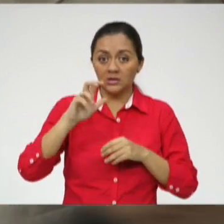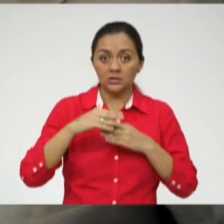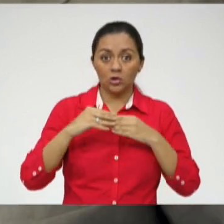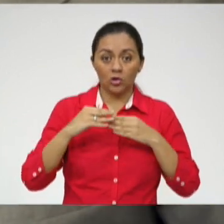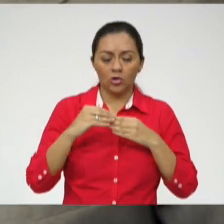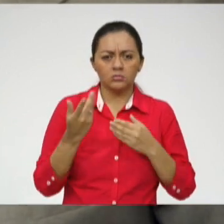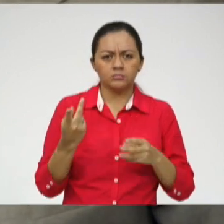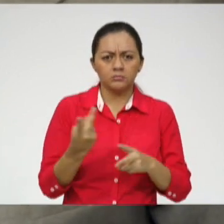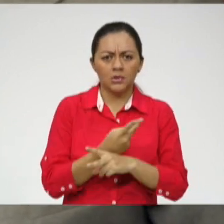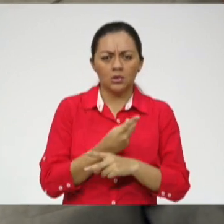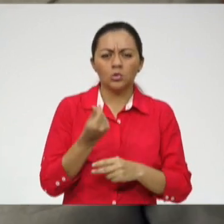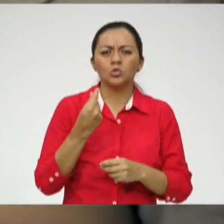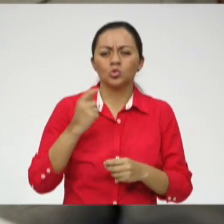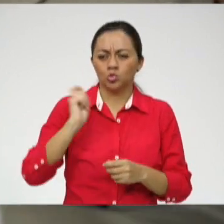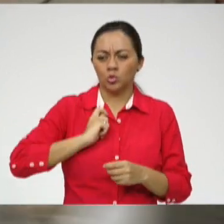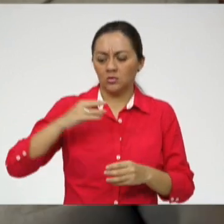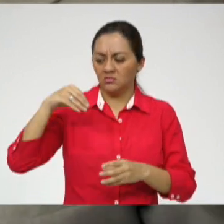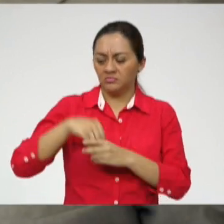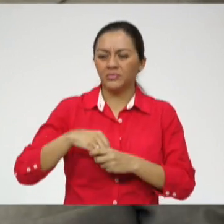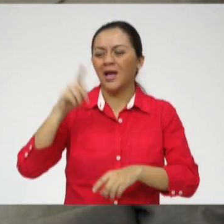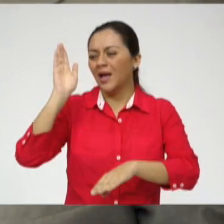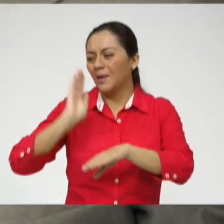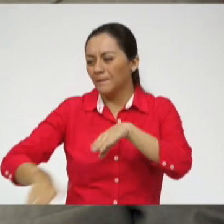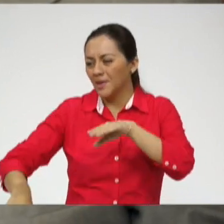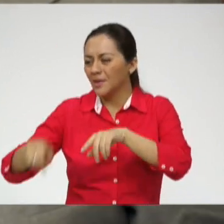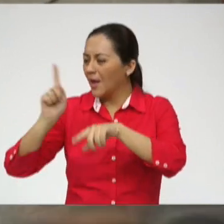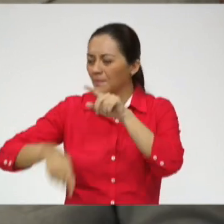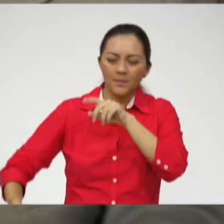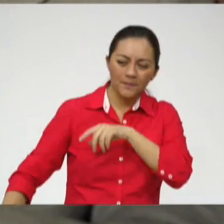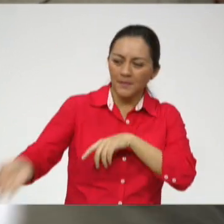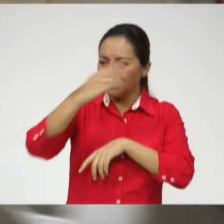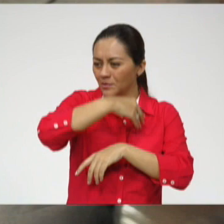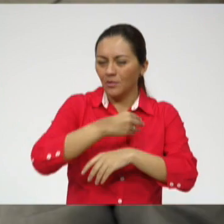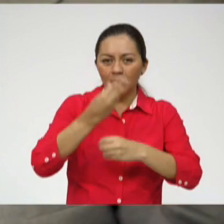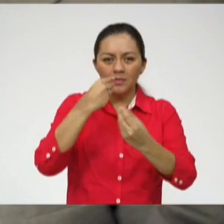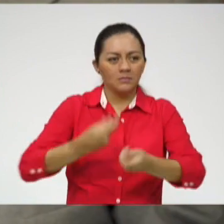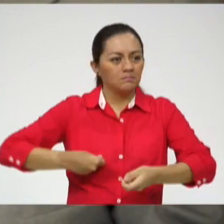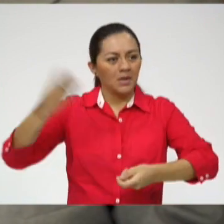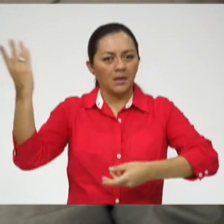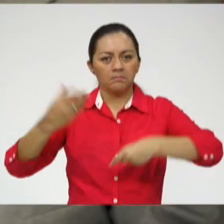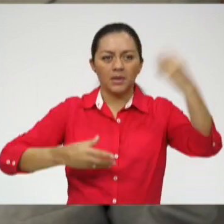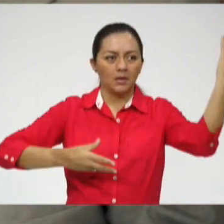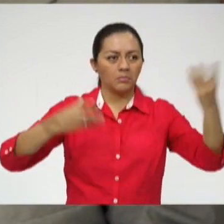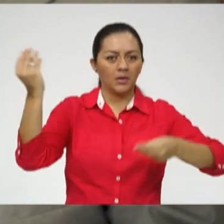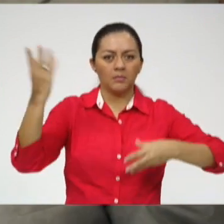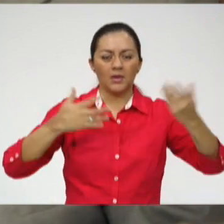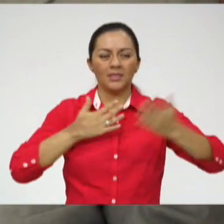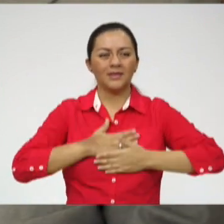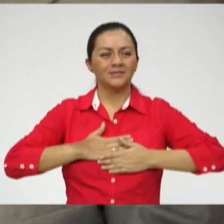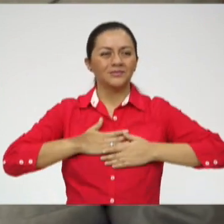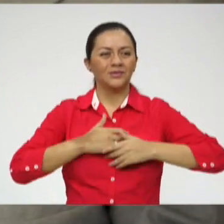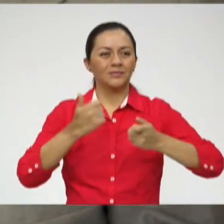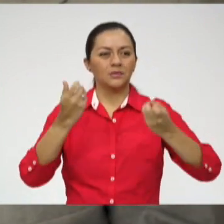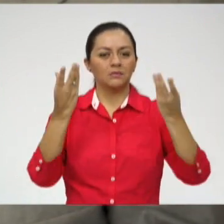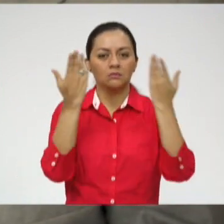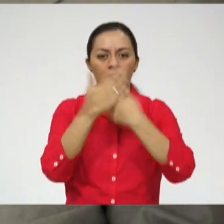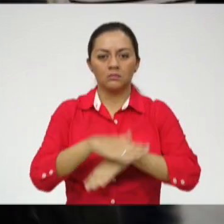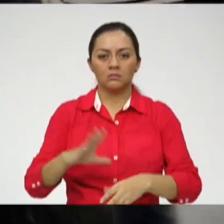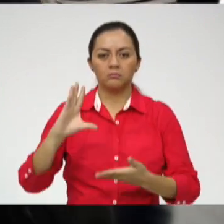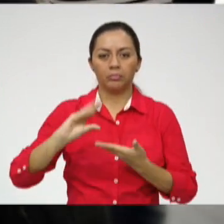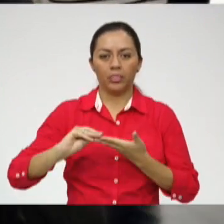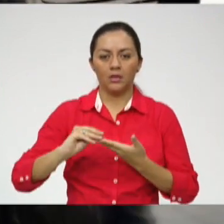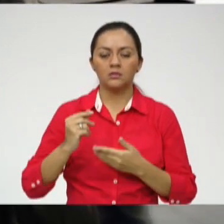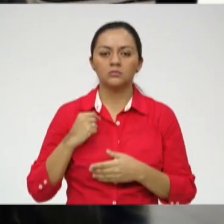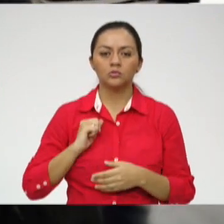cobra su sueldo, invita a los amigos y aparentemente va a disfrutar y acaba con su sueldo.